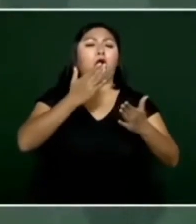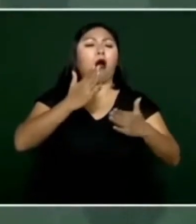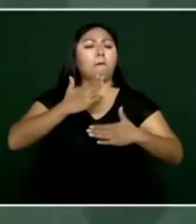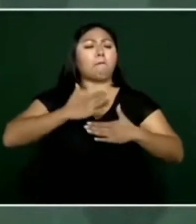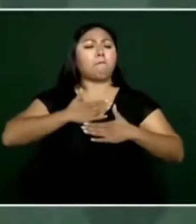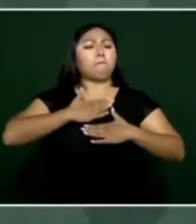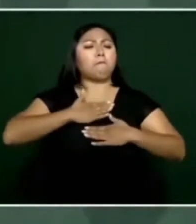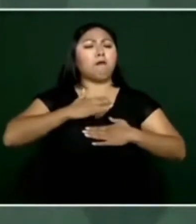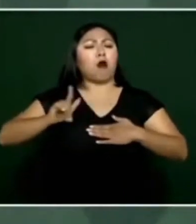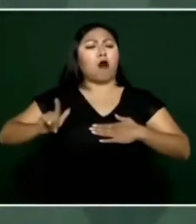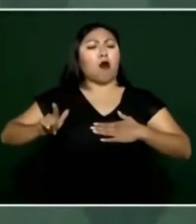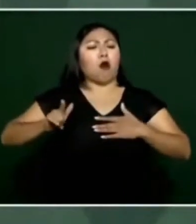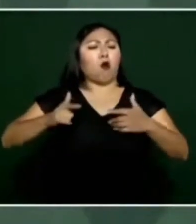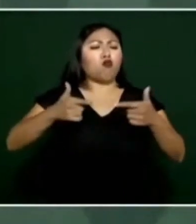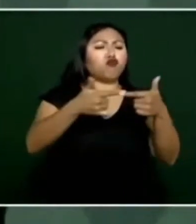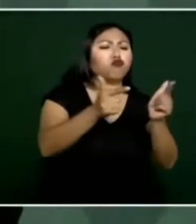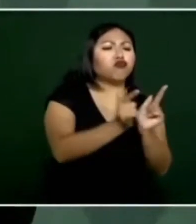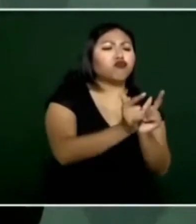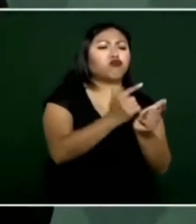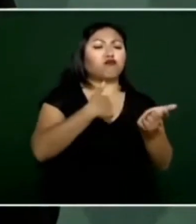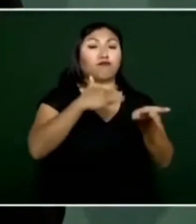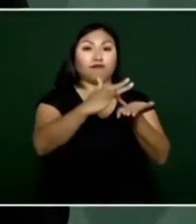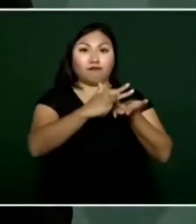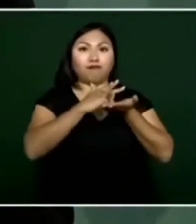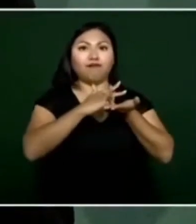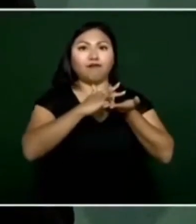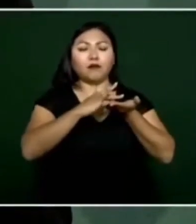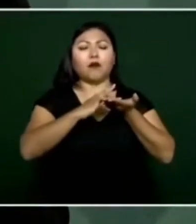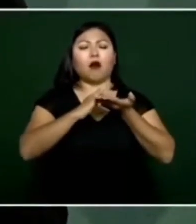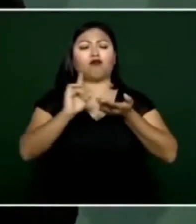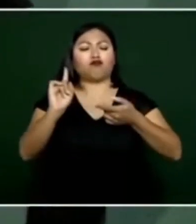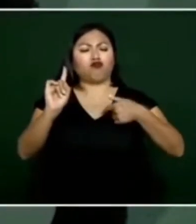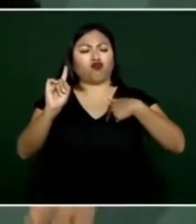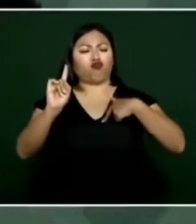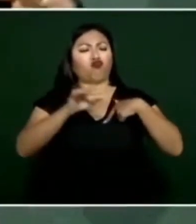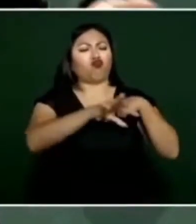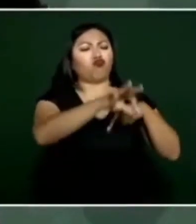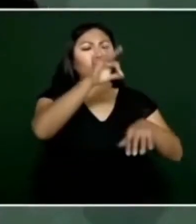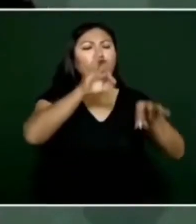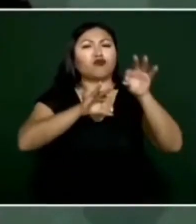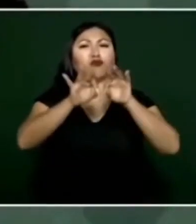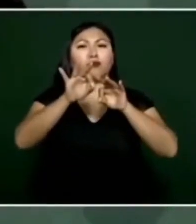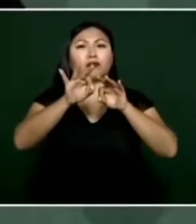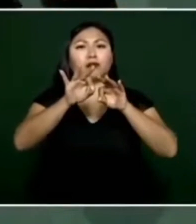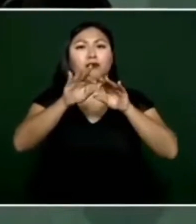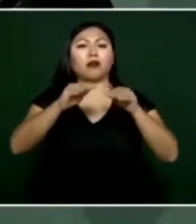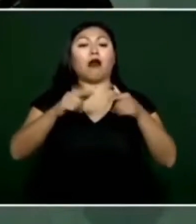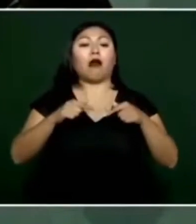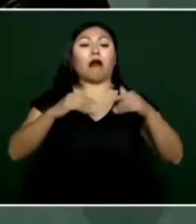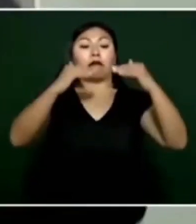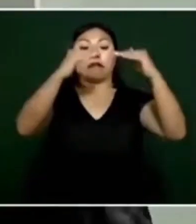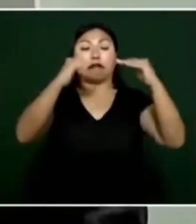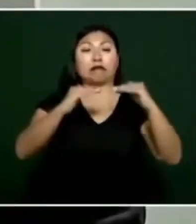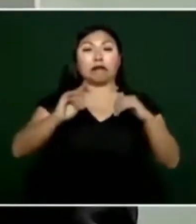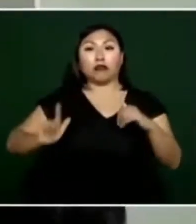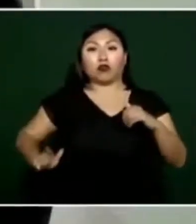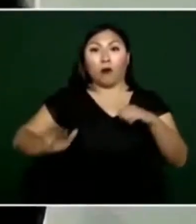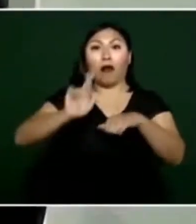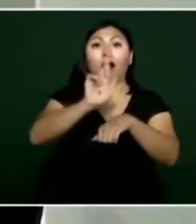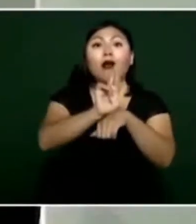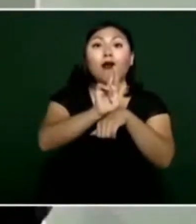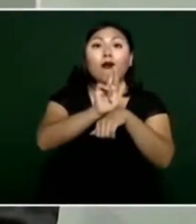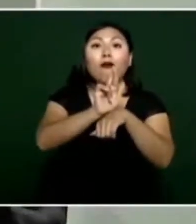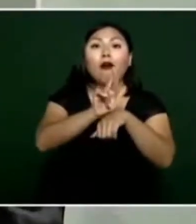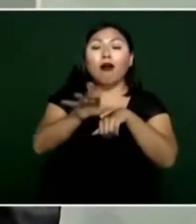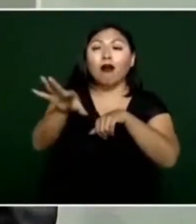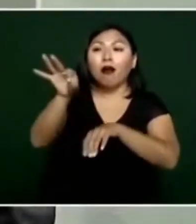y los gobernadores hacían lo propio a ellos les tocaba los